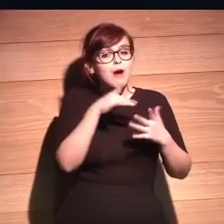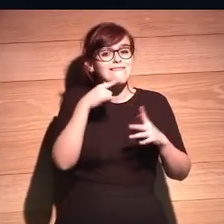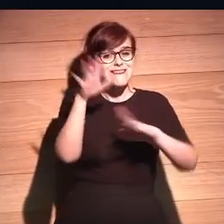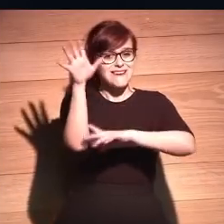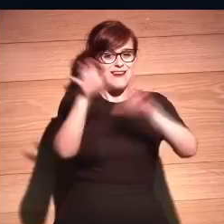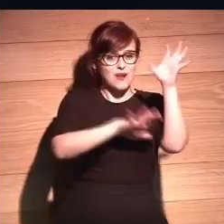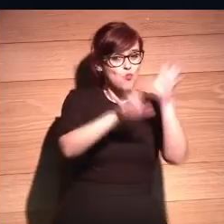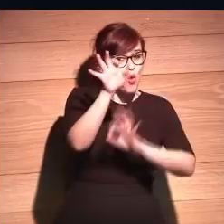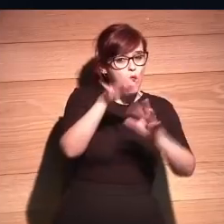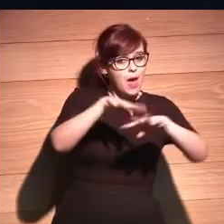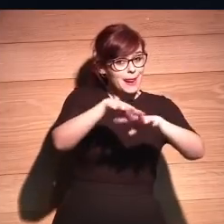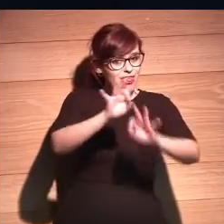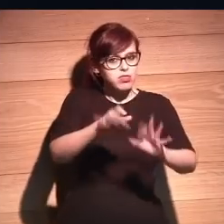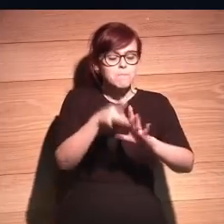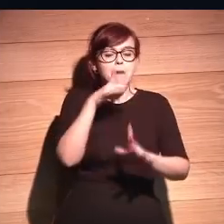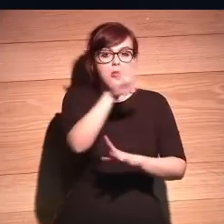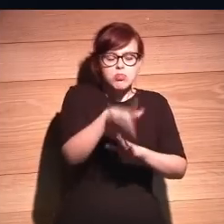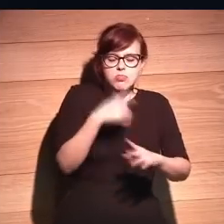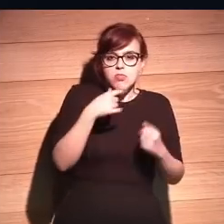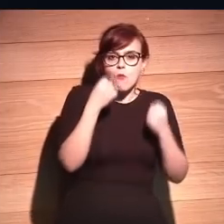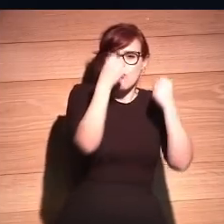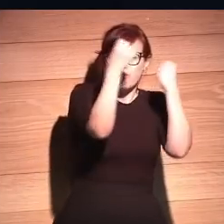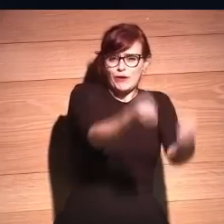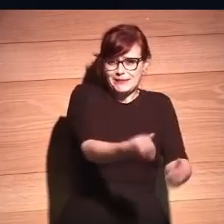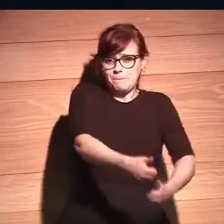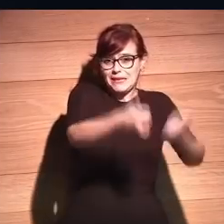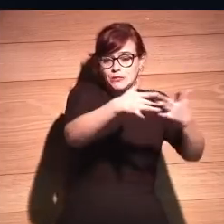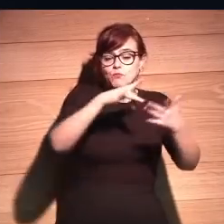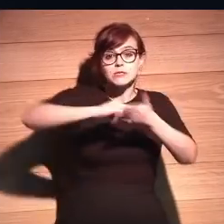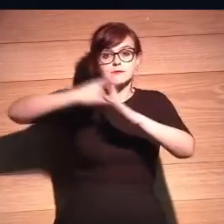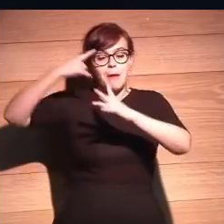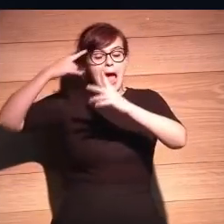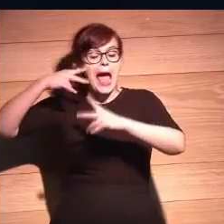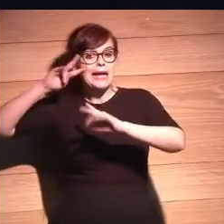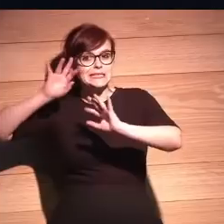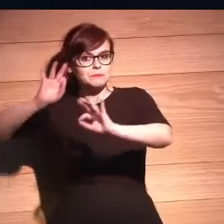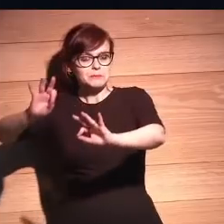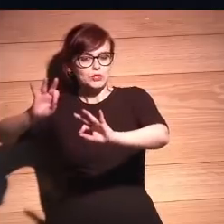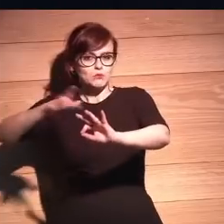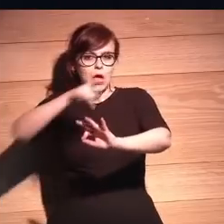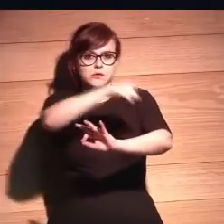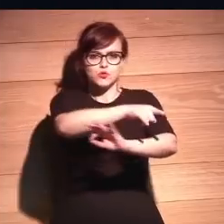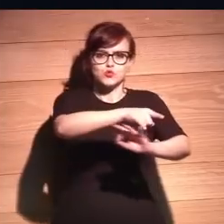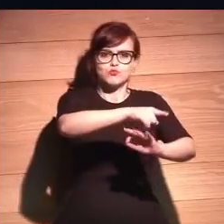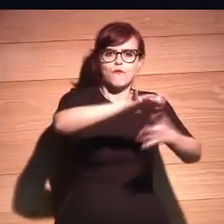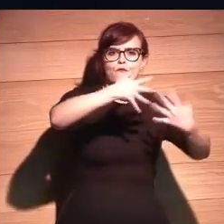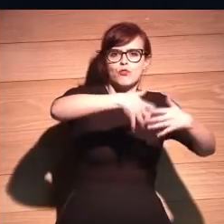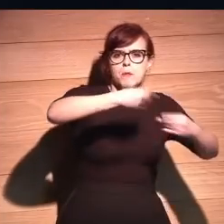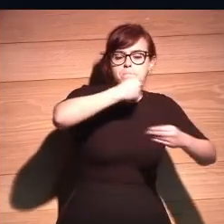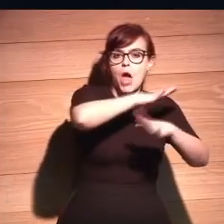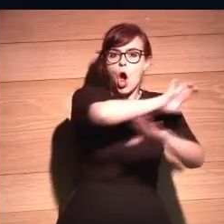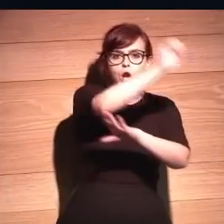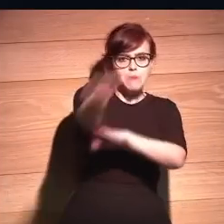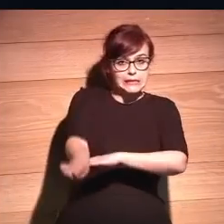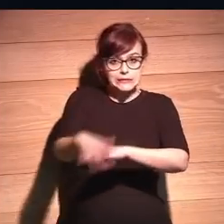neuronales profundas parecen ser más potentes que los sistemas expertos. Parece que hay más recorrido ahí y